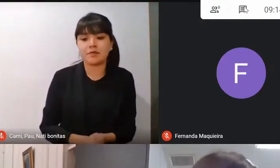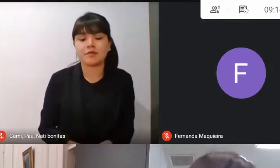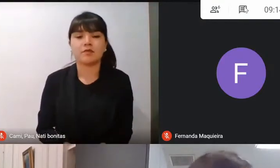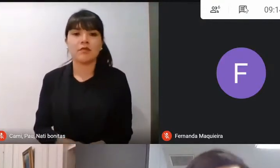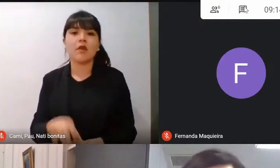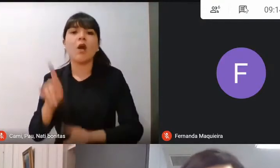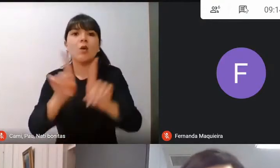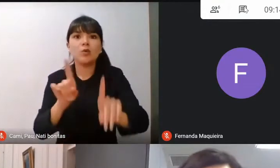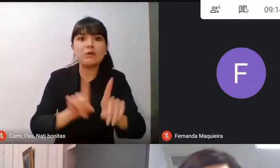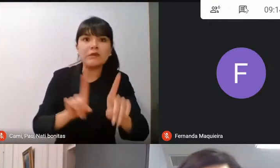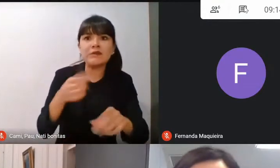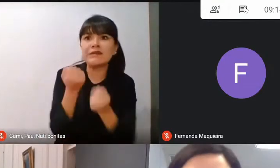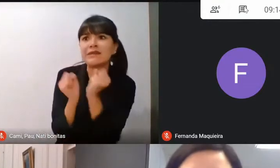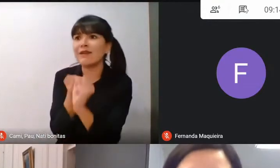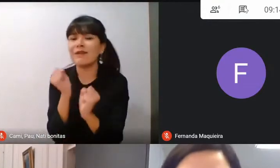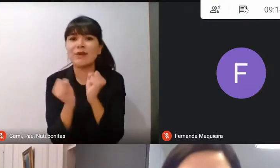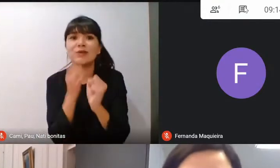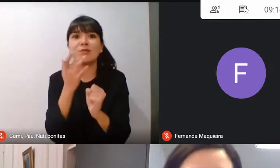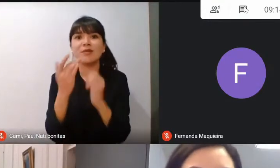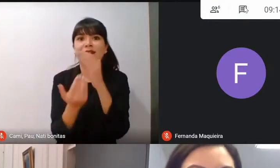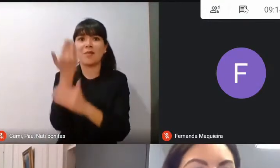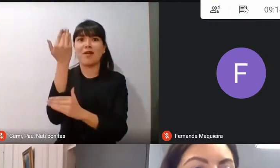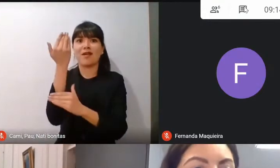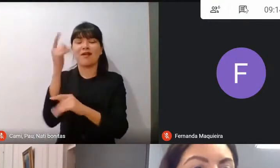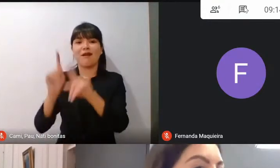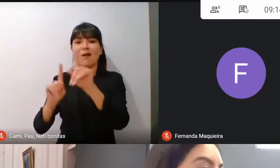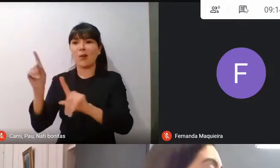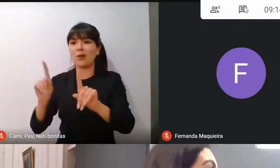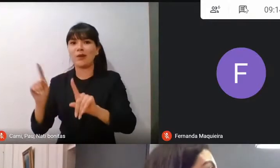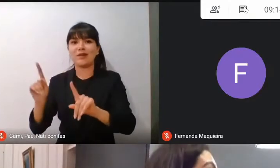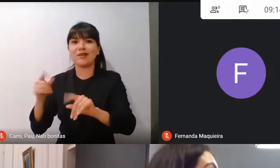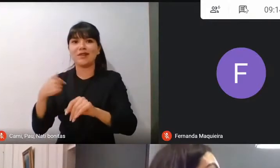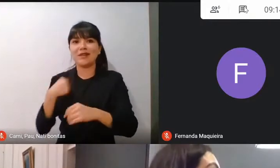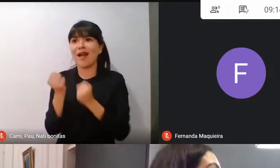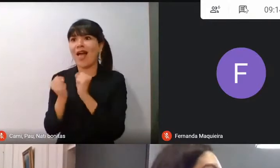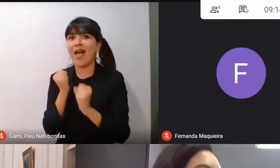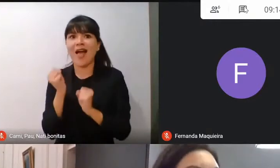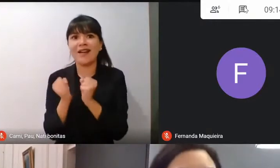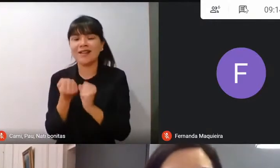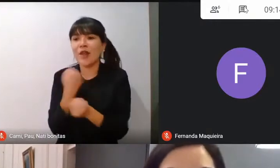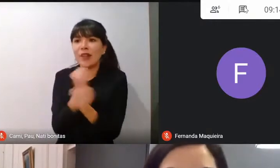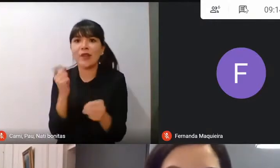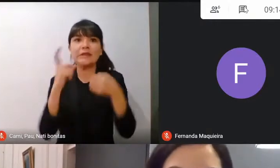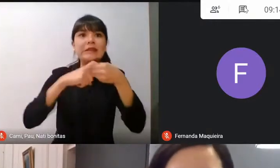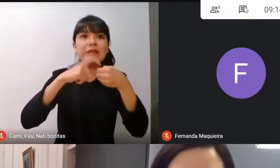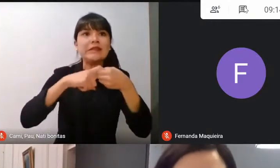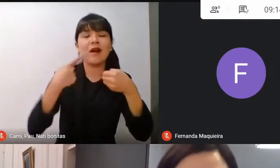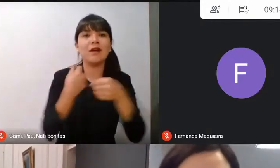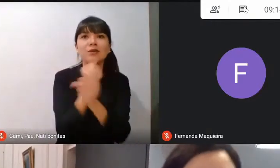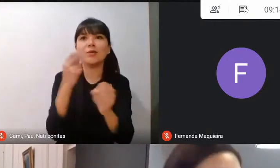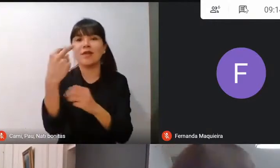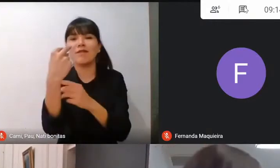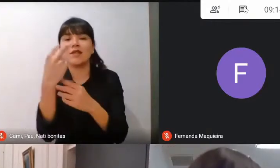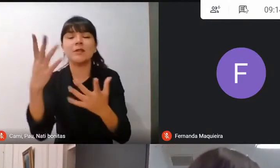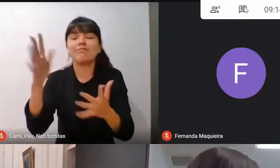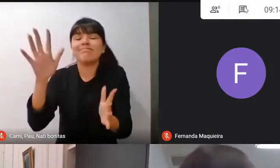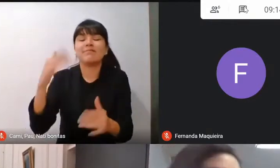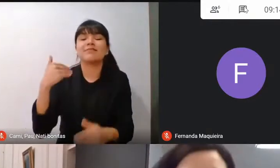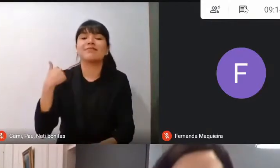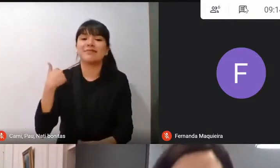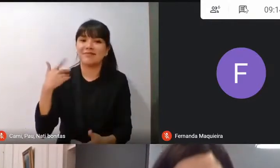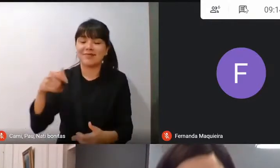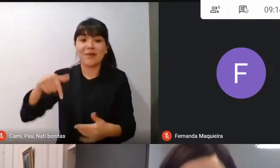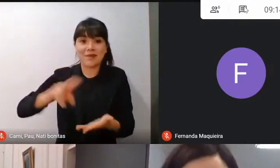pongan nerviosos porque vimos en la mañana algunos que no podían ingresar, no se veían, efectivamente, esta parte de los